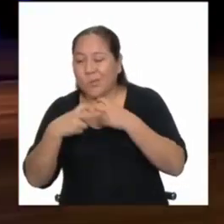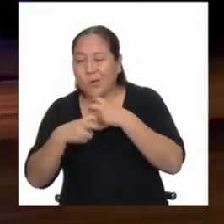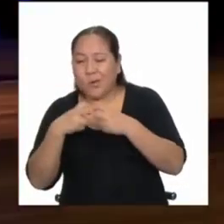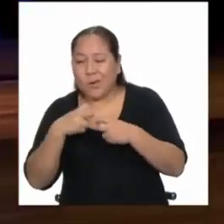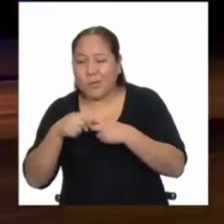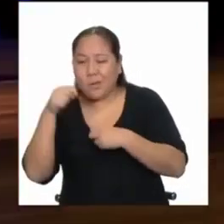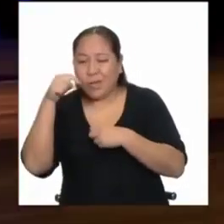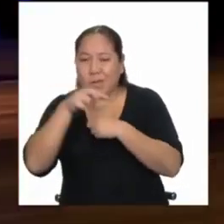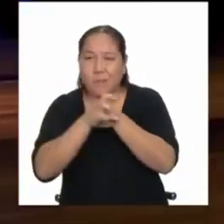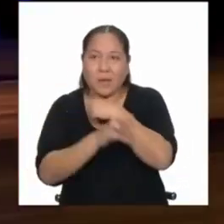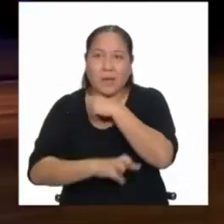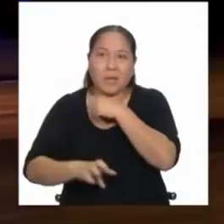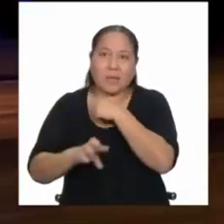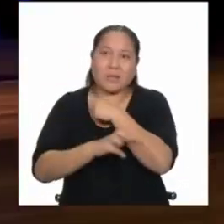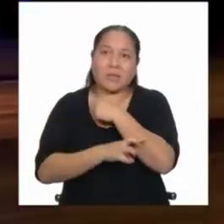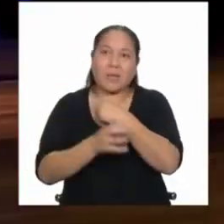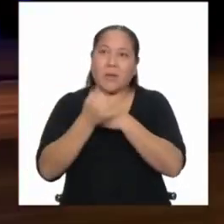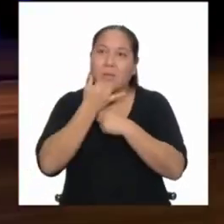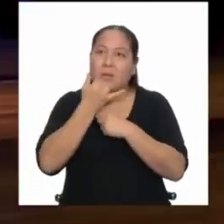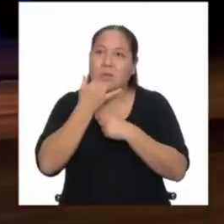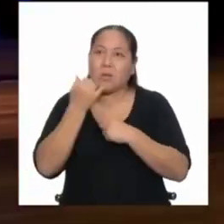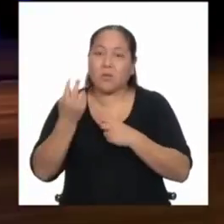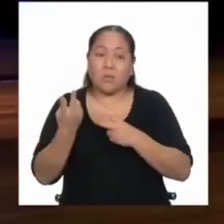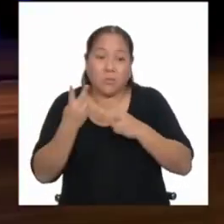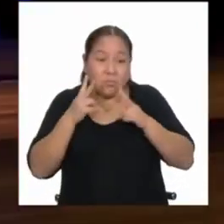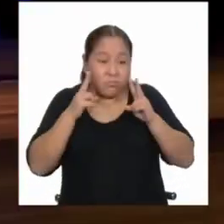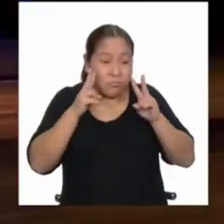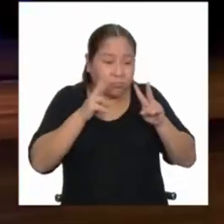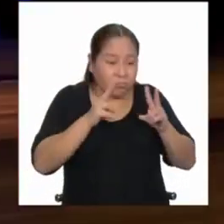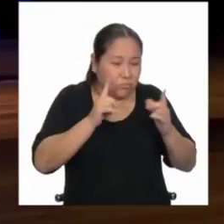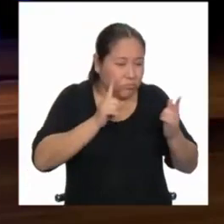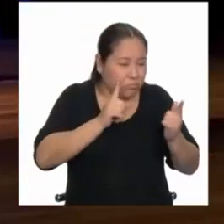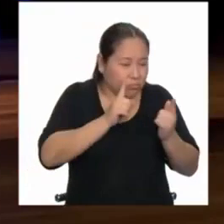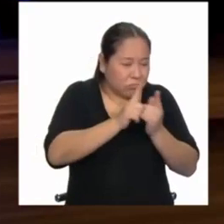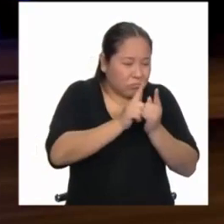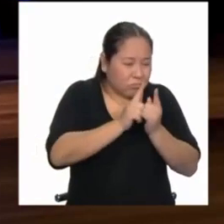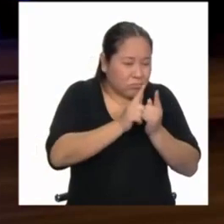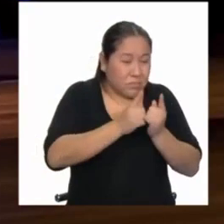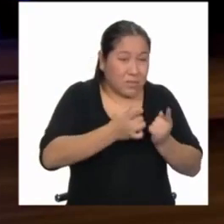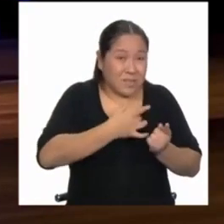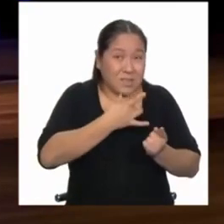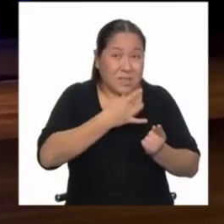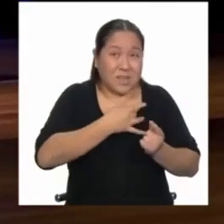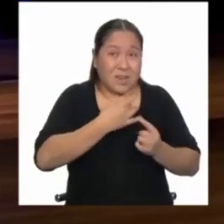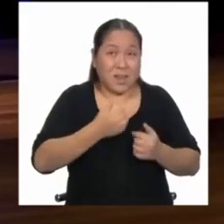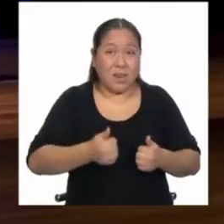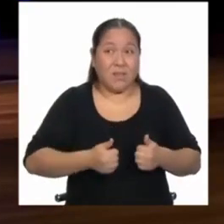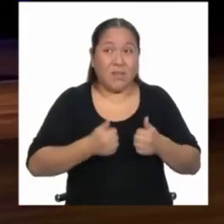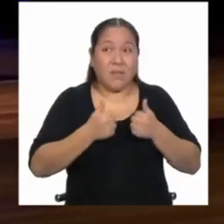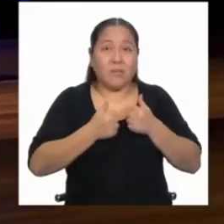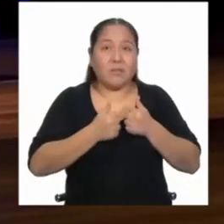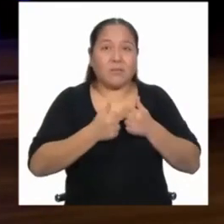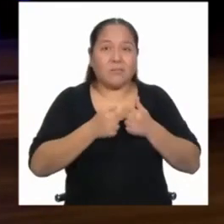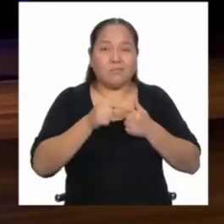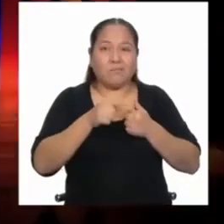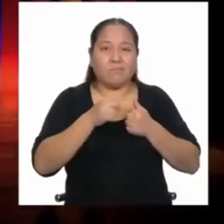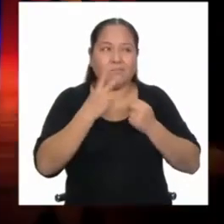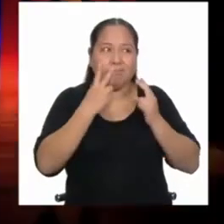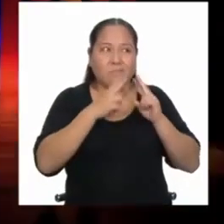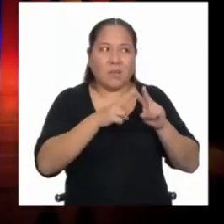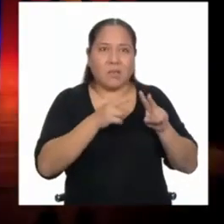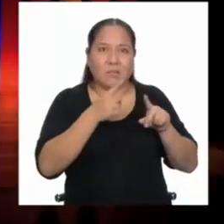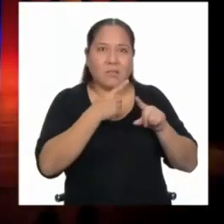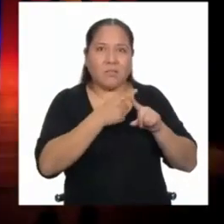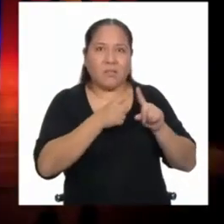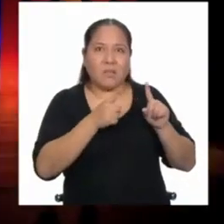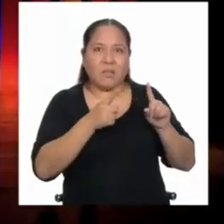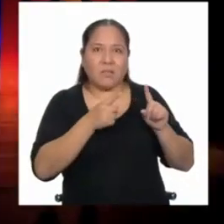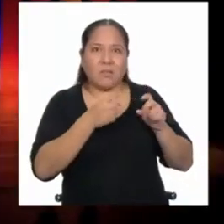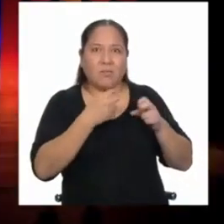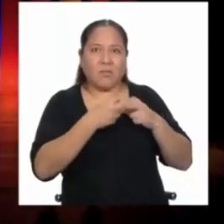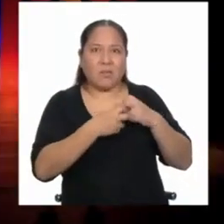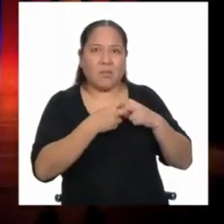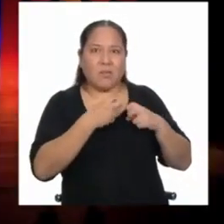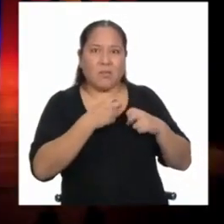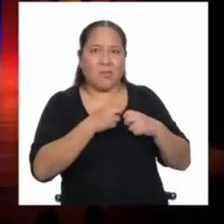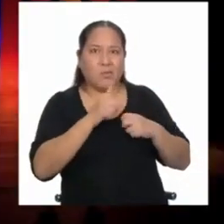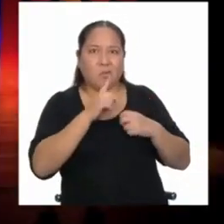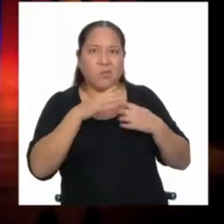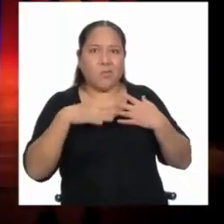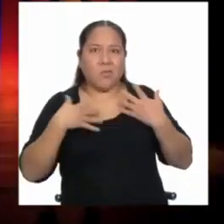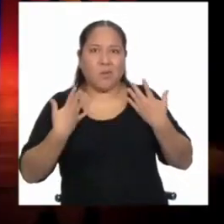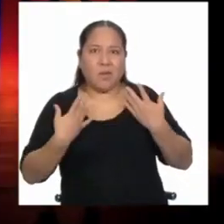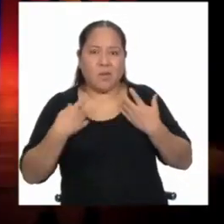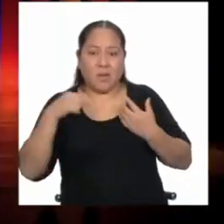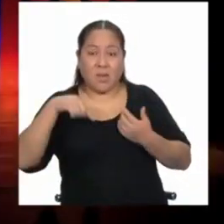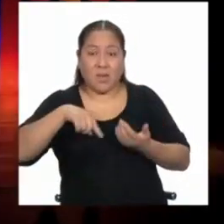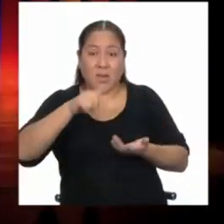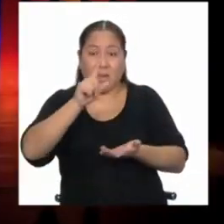un país, viendo las cosas que suceden. Pero cuando las miras y las sientes y las vives, entonces las cosas cambian. Y dices, no puede ser que en